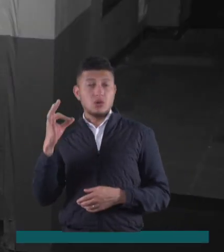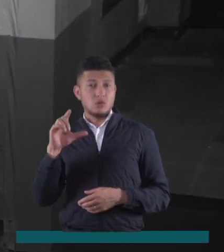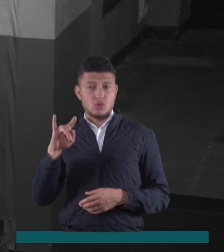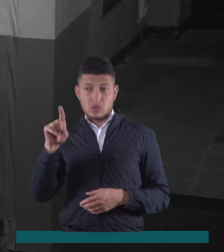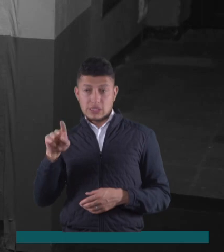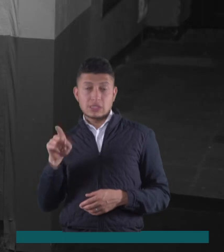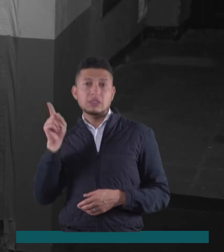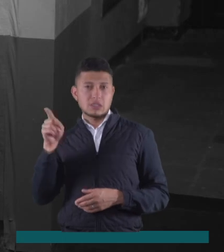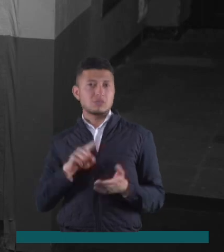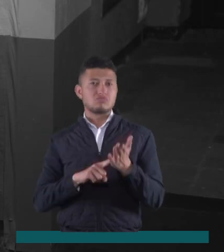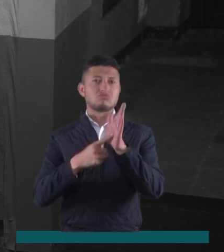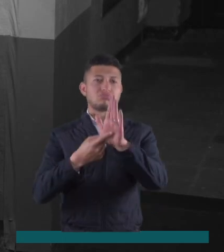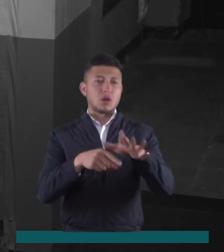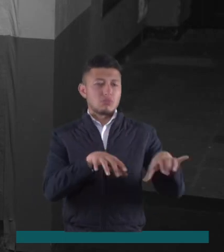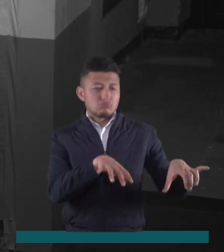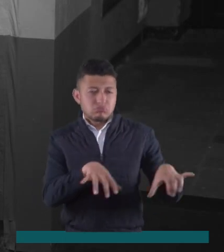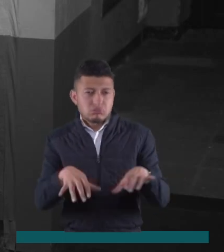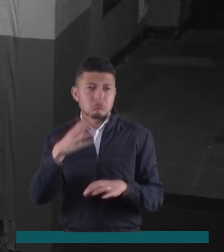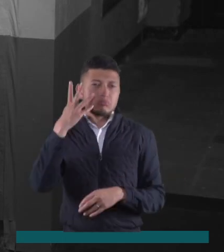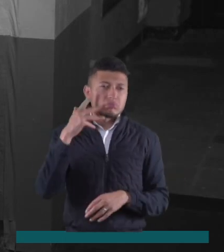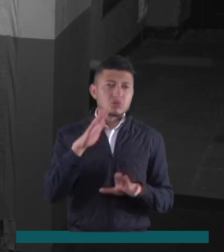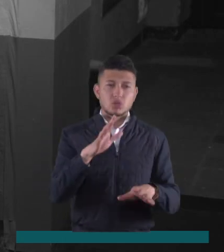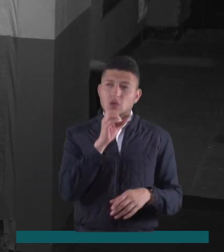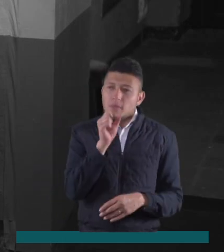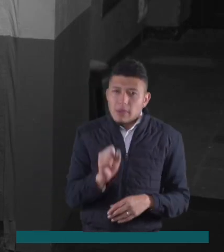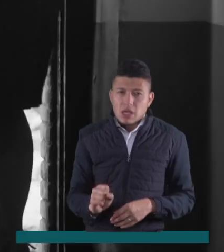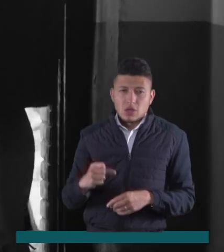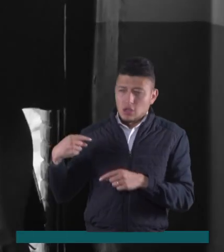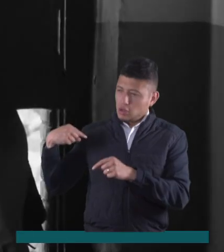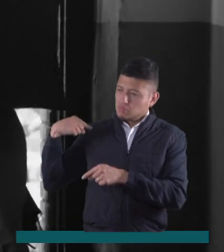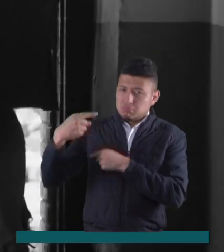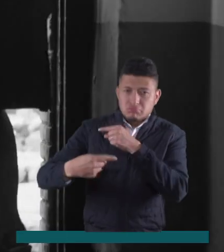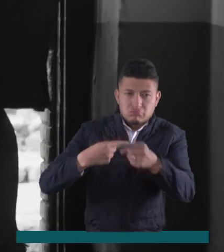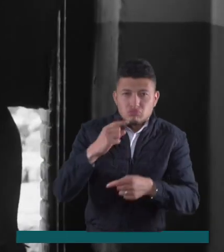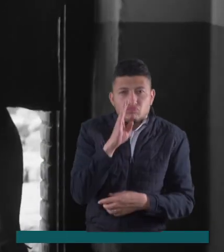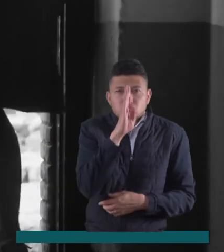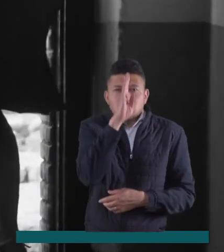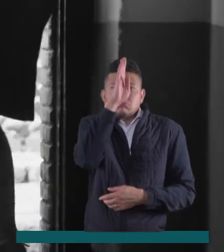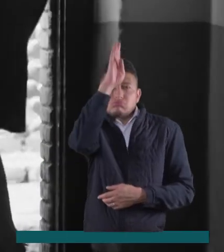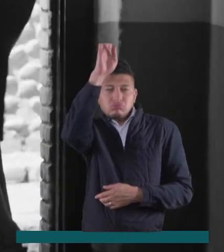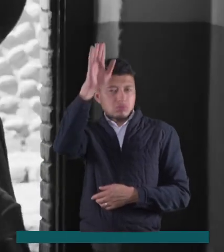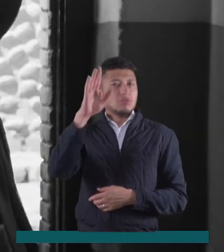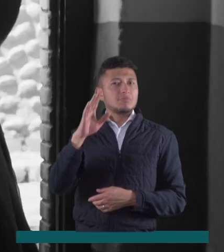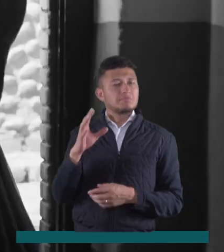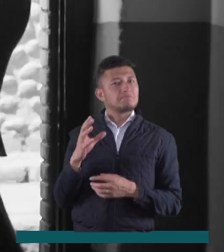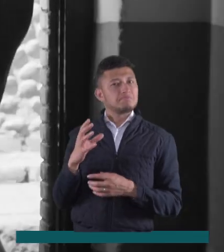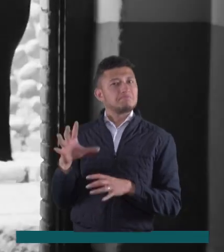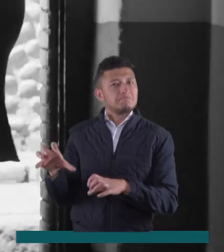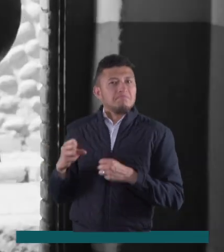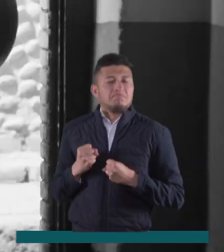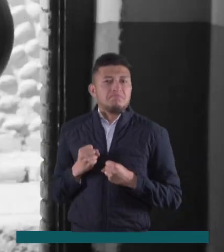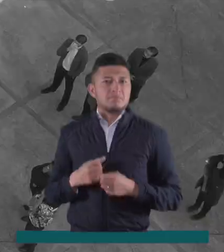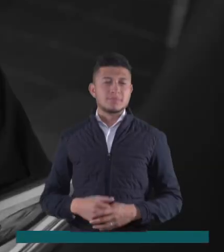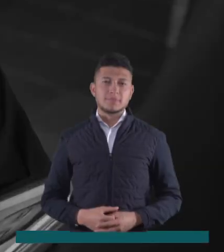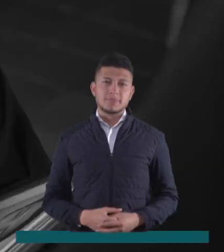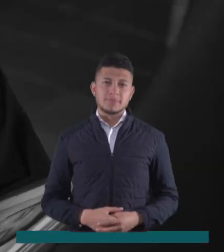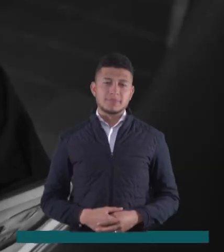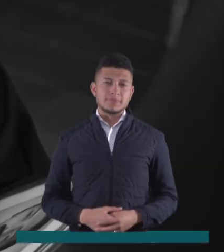esta serie de ficción refleja también la cotidianidad de los adultos mayores y su arraigo a las costumbres que han construido por generaciones.